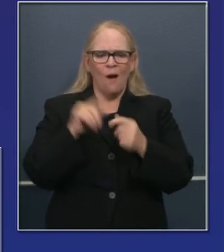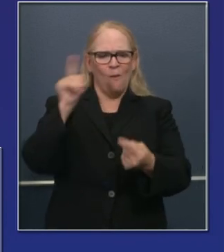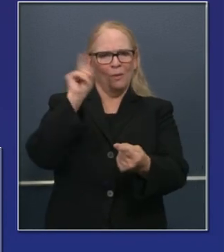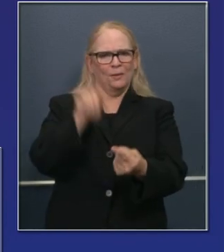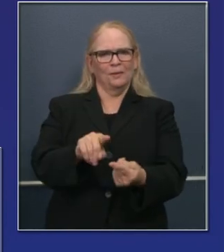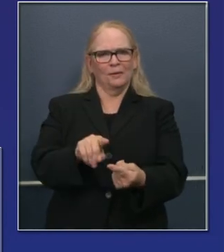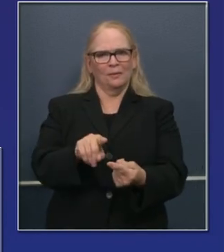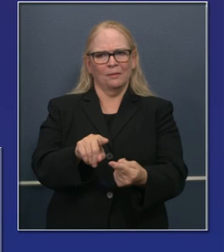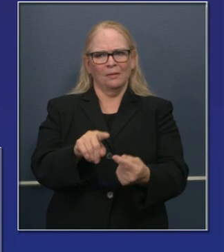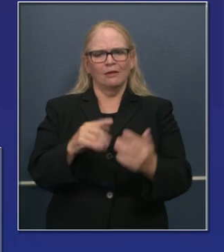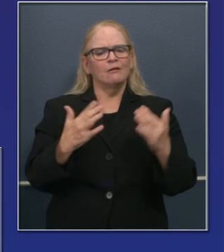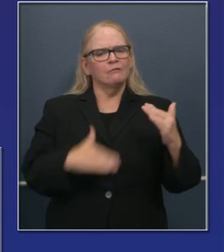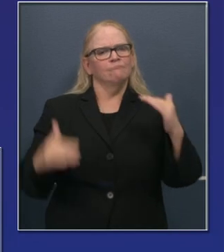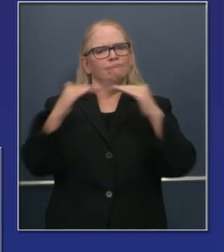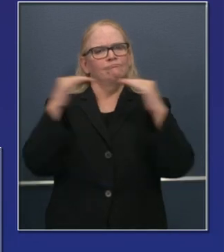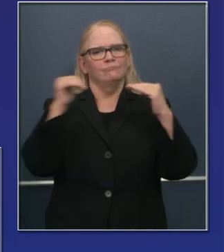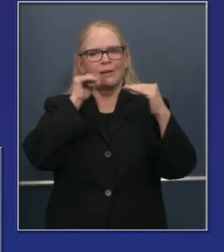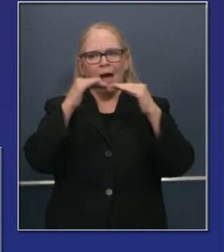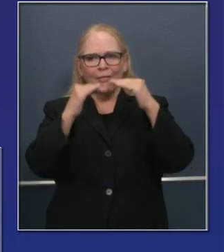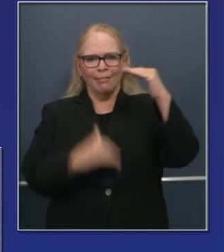cerrar las disparidades.